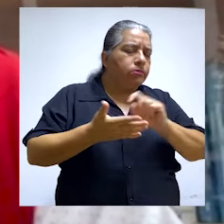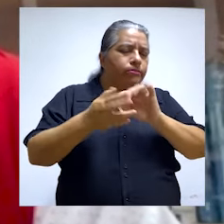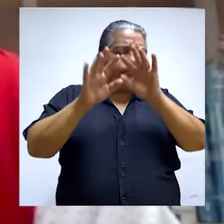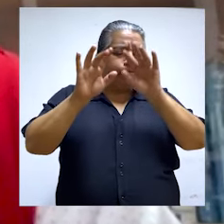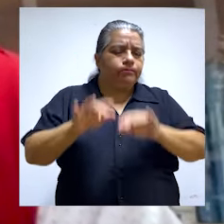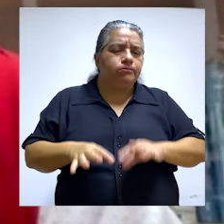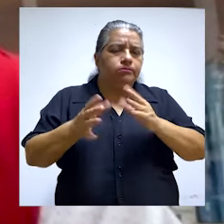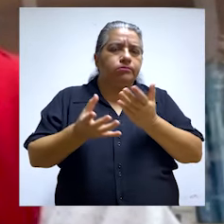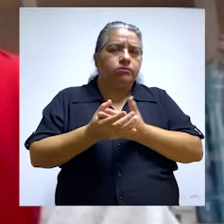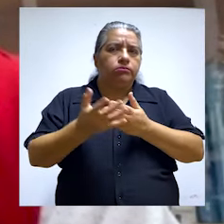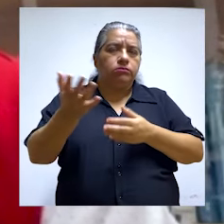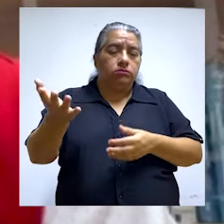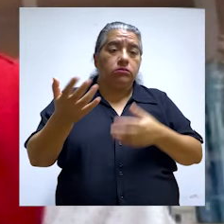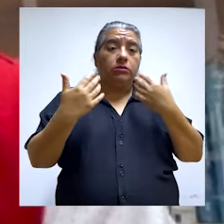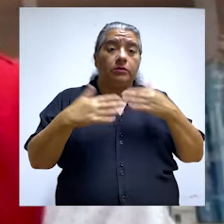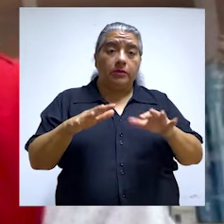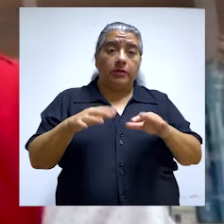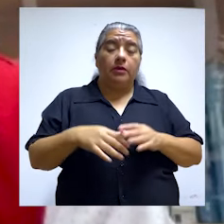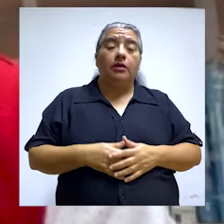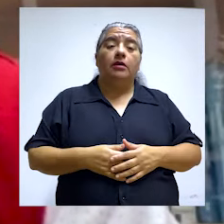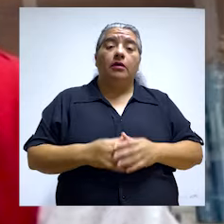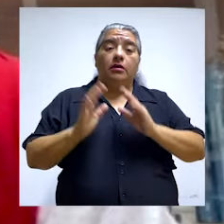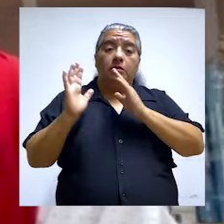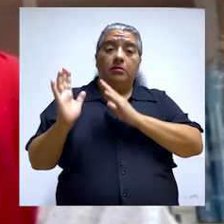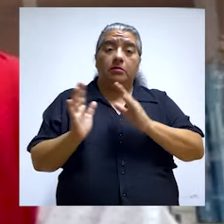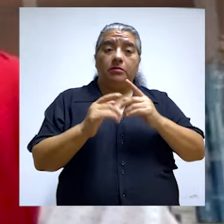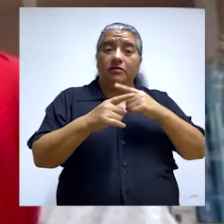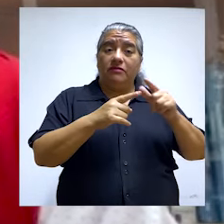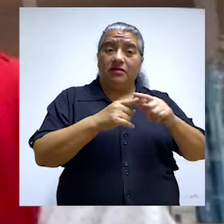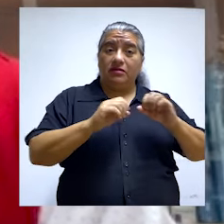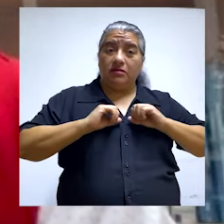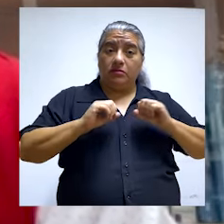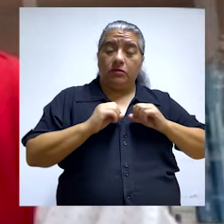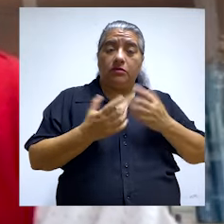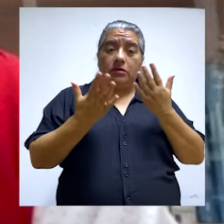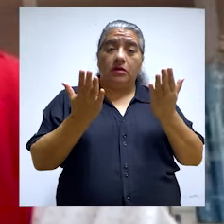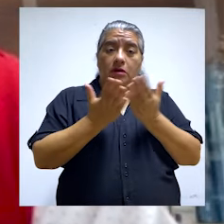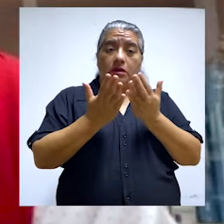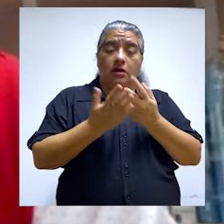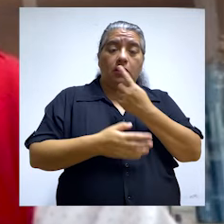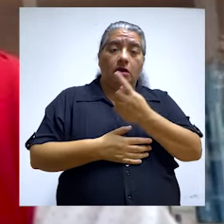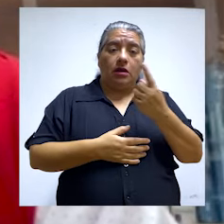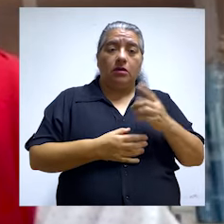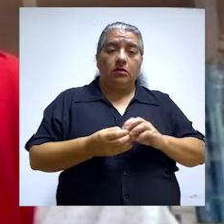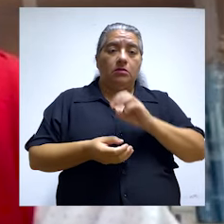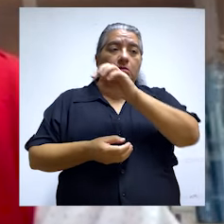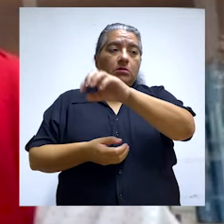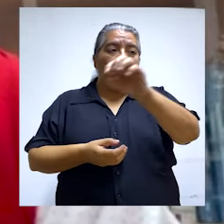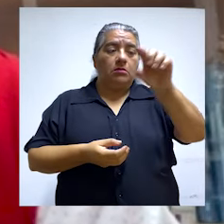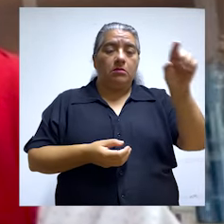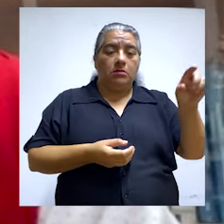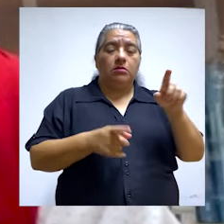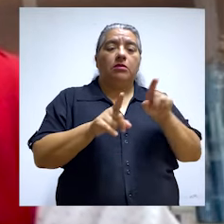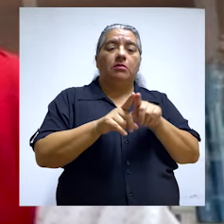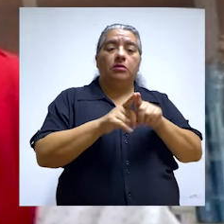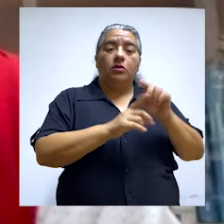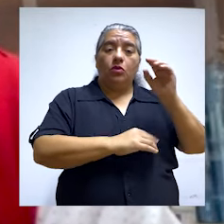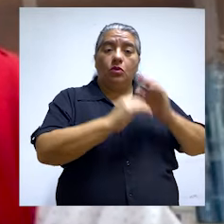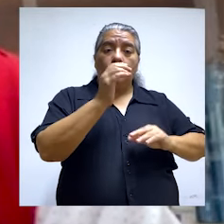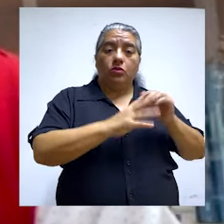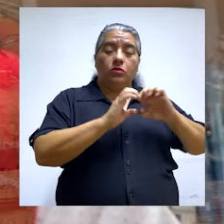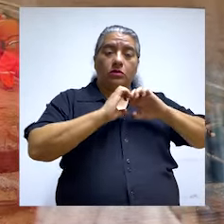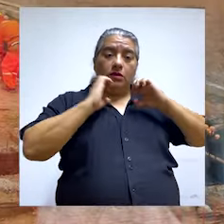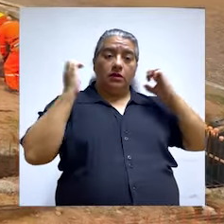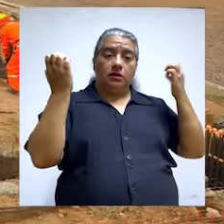infraestructura, teniendo en cuenta que ya está mapeado, según el plan maestro, qué disciplinas se van a desarrollar en cada sede institucional. Adicionalmente,